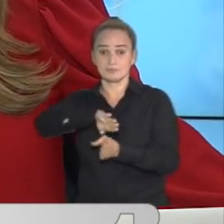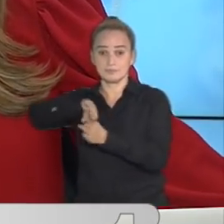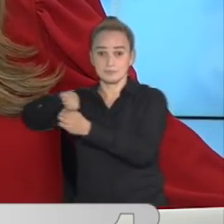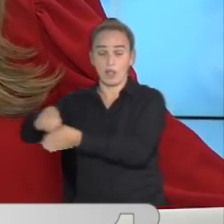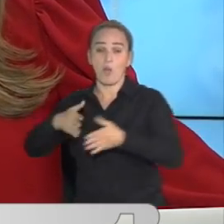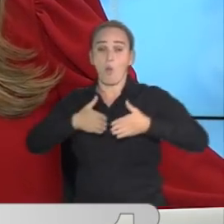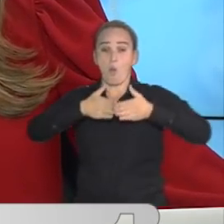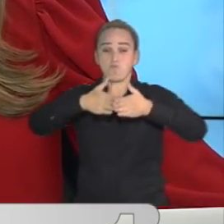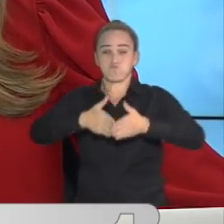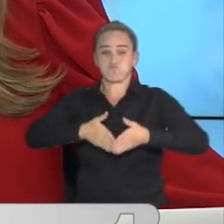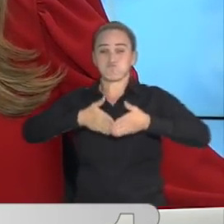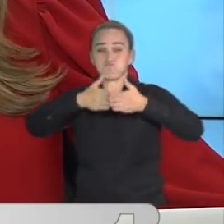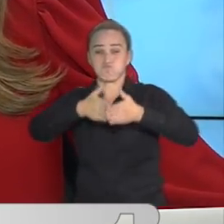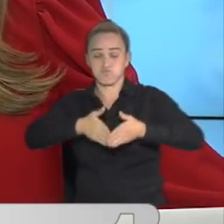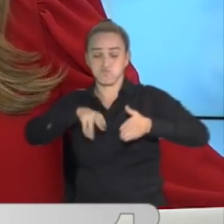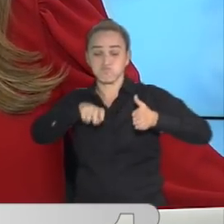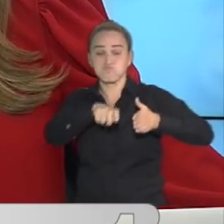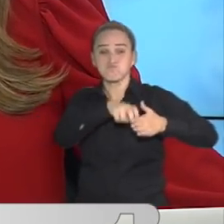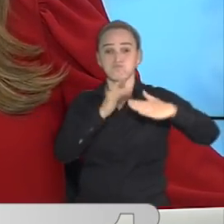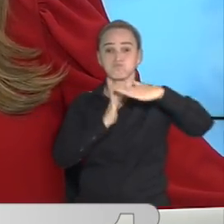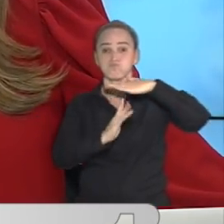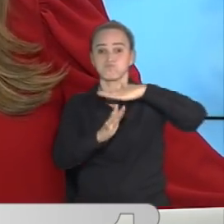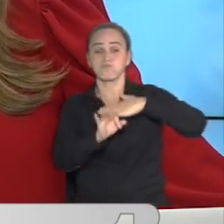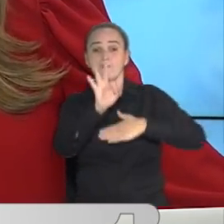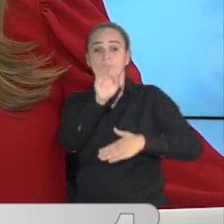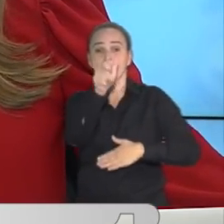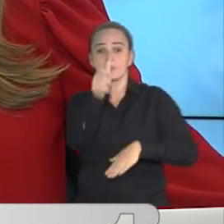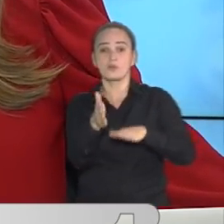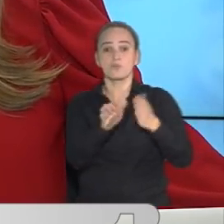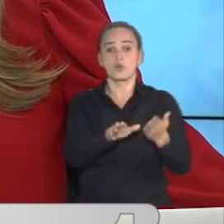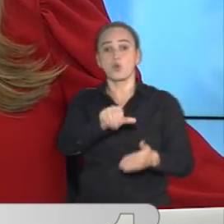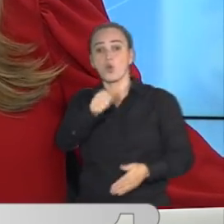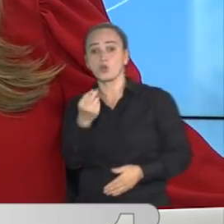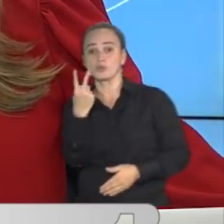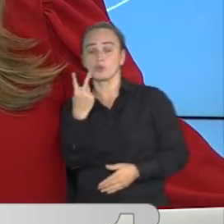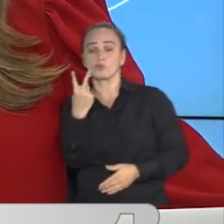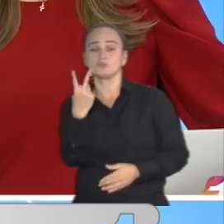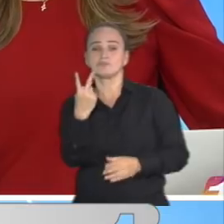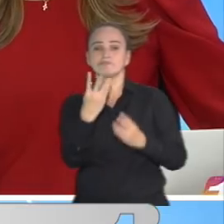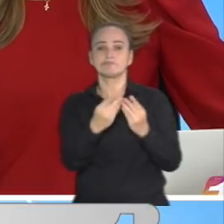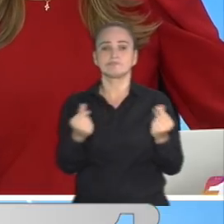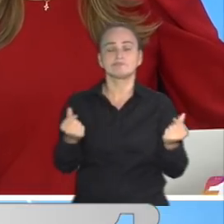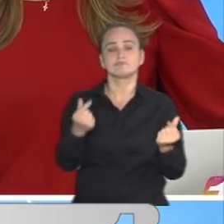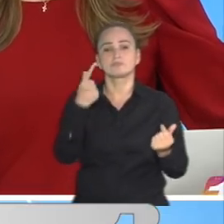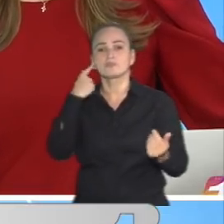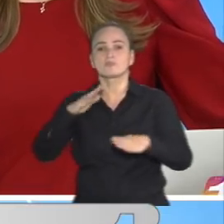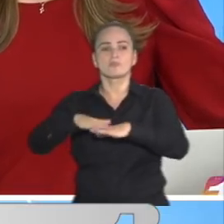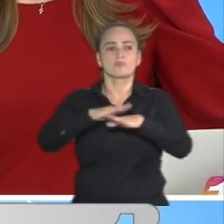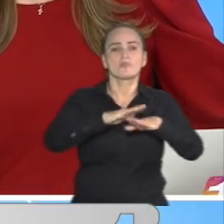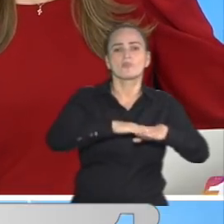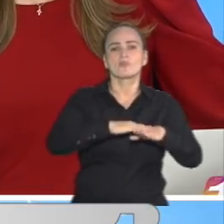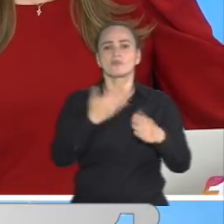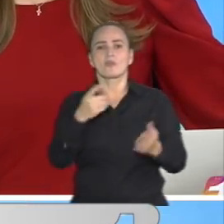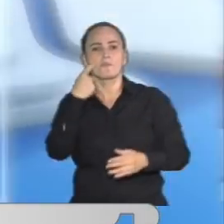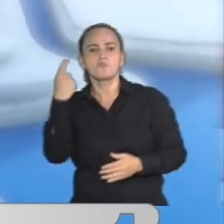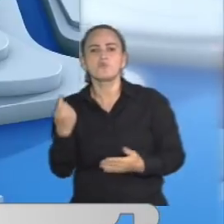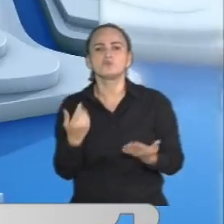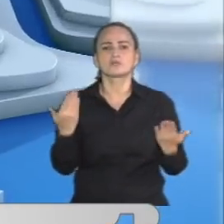naufragio de migrantes, tres personas murieron y otras dos siguen desaparecidas. Marco, buenas tardes. ¿Cómo van los trabajos de búsqueda?